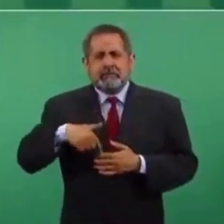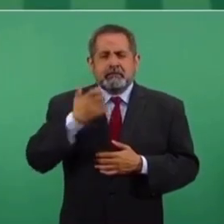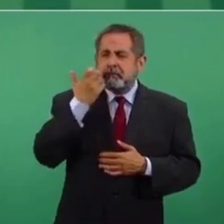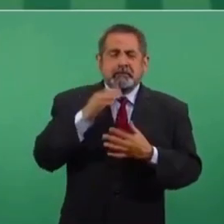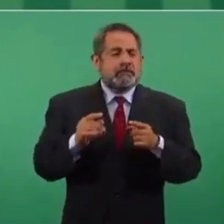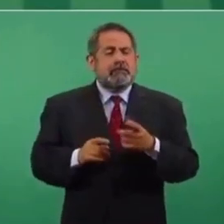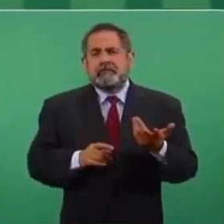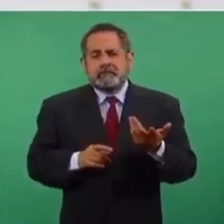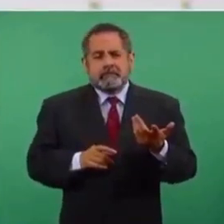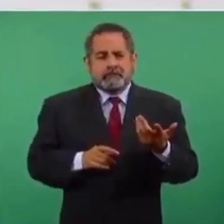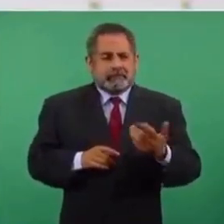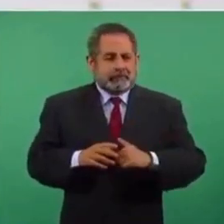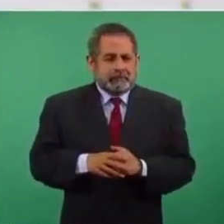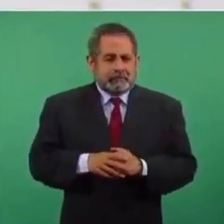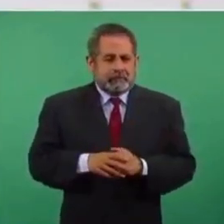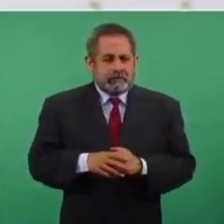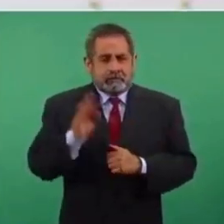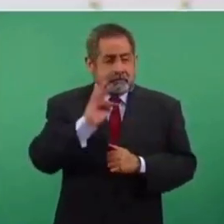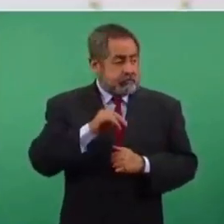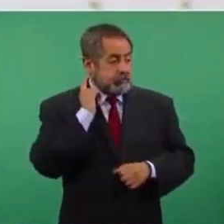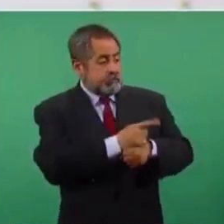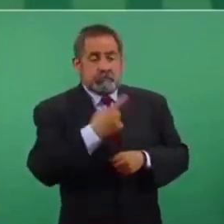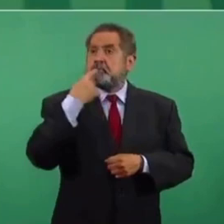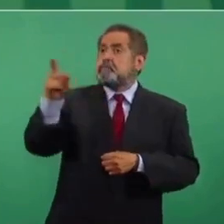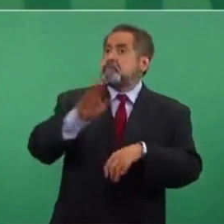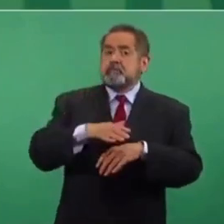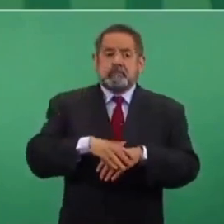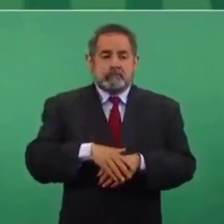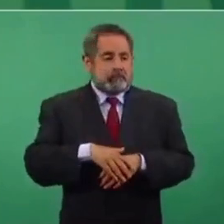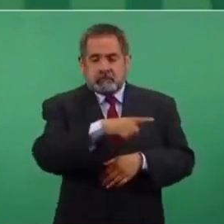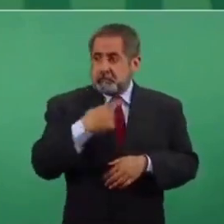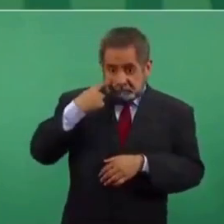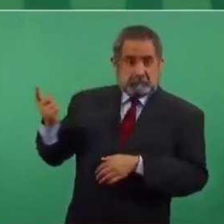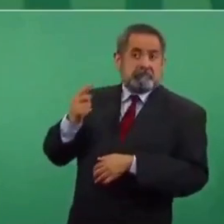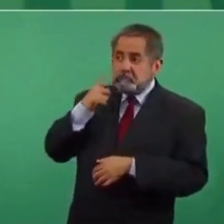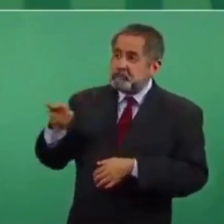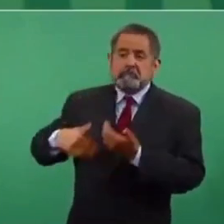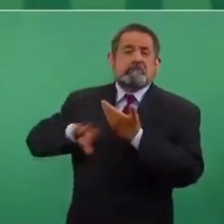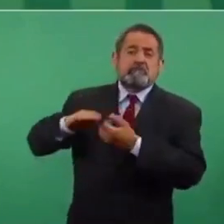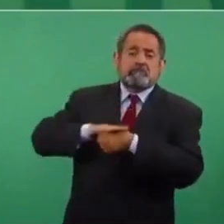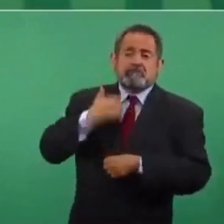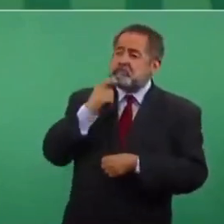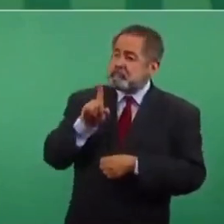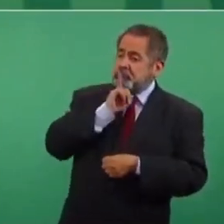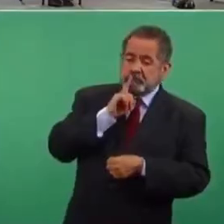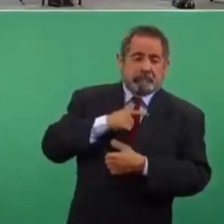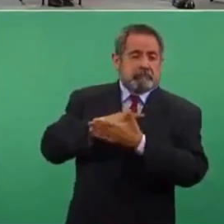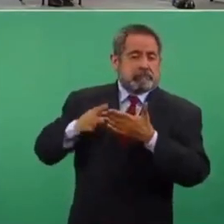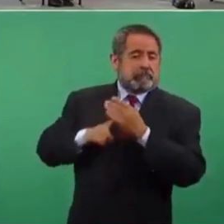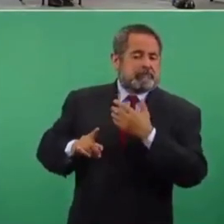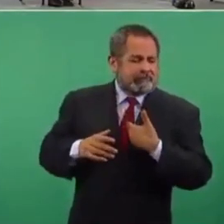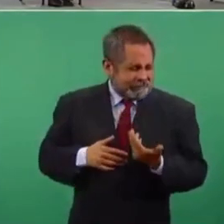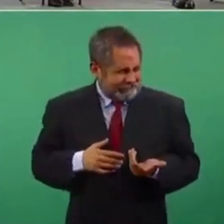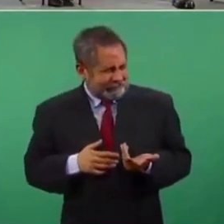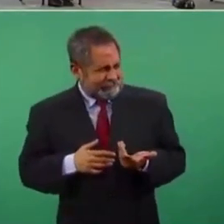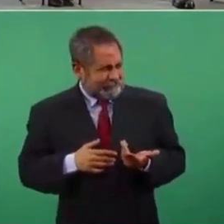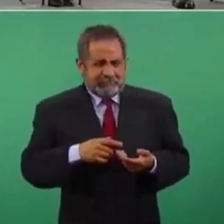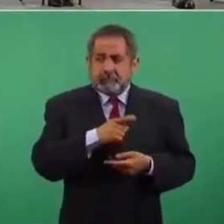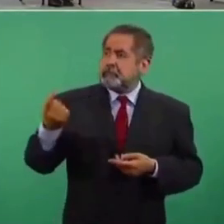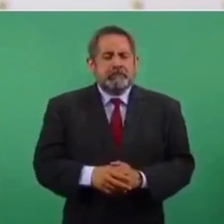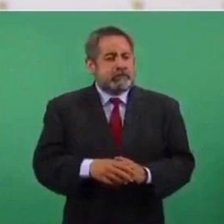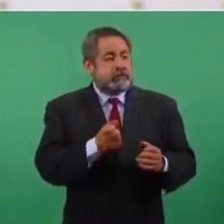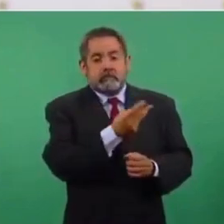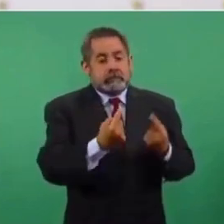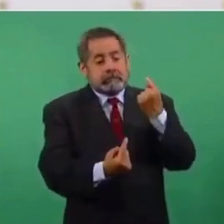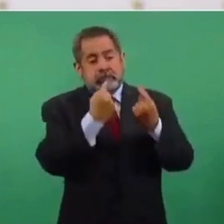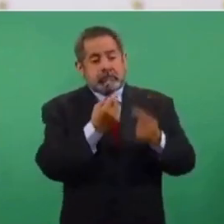si hacemos una denuncia de ese tipo para señalar que estamos limitando la libertad